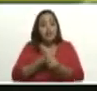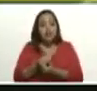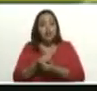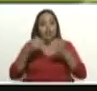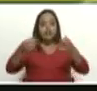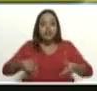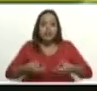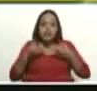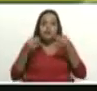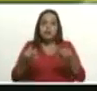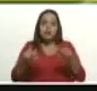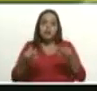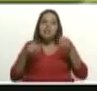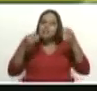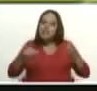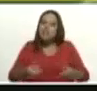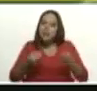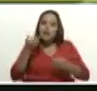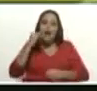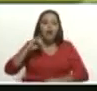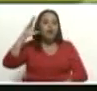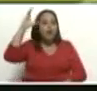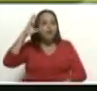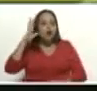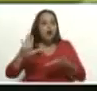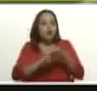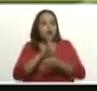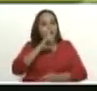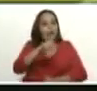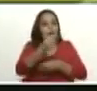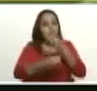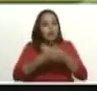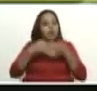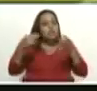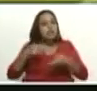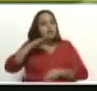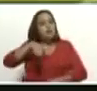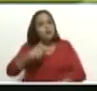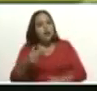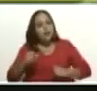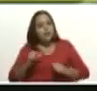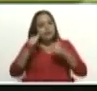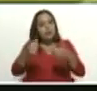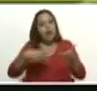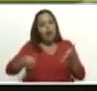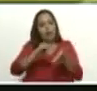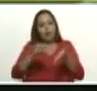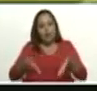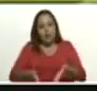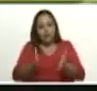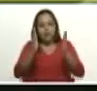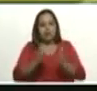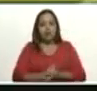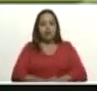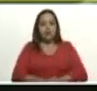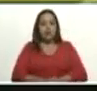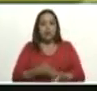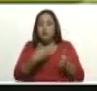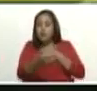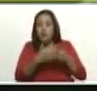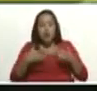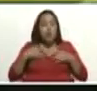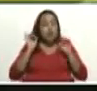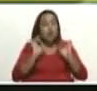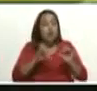siempre, siempre estando consciente de lo mal hecho, siempre se puede reiniciar el camino. Más allá de los dolores que nos